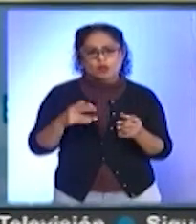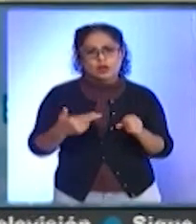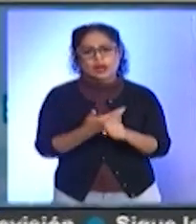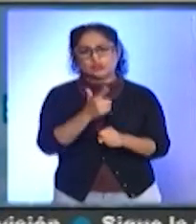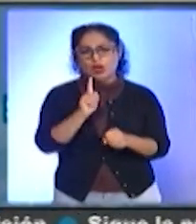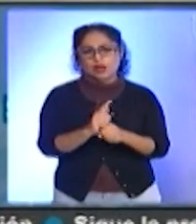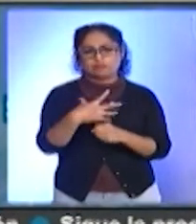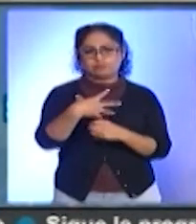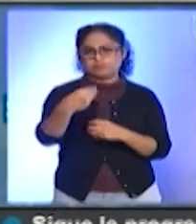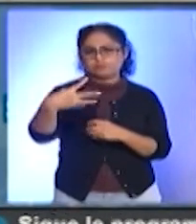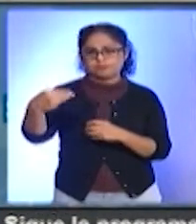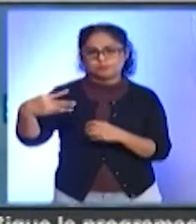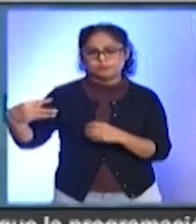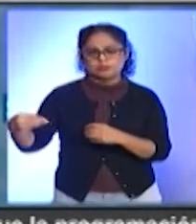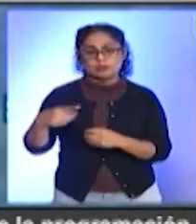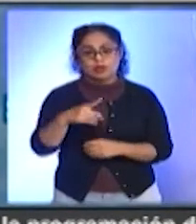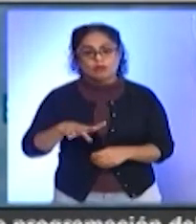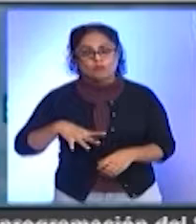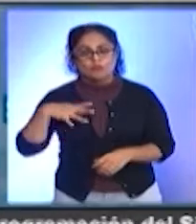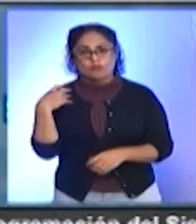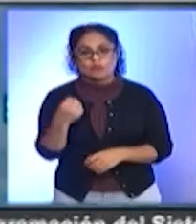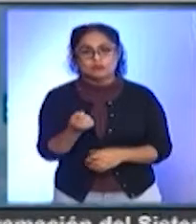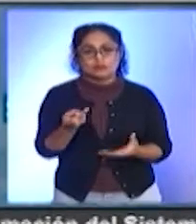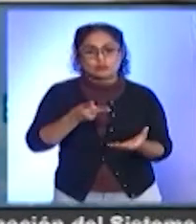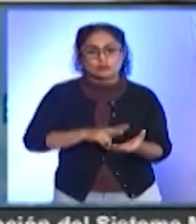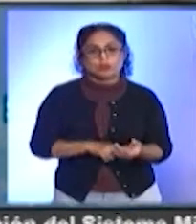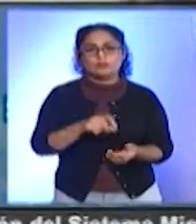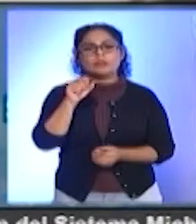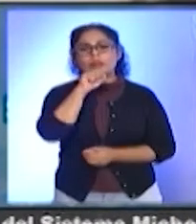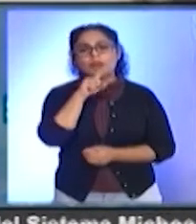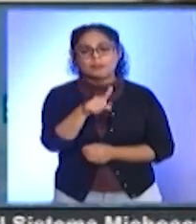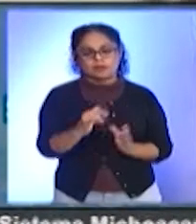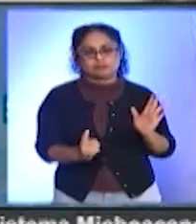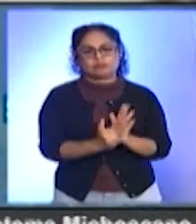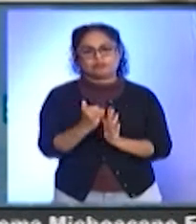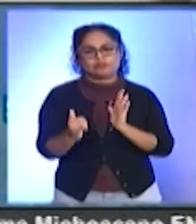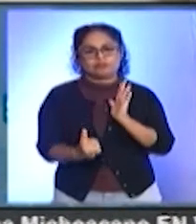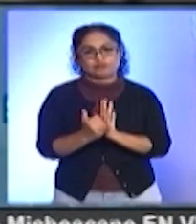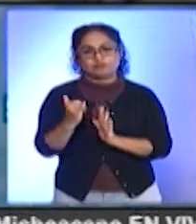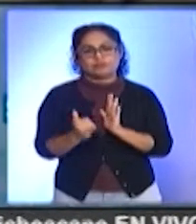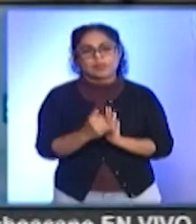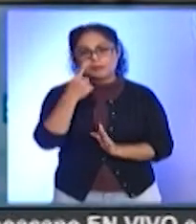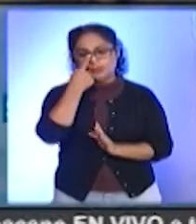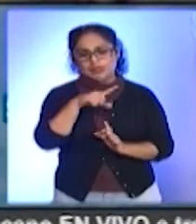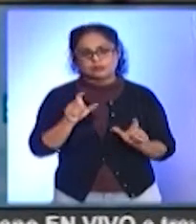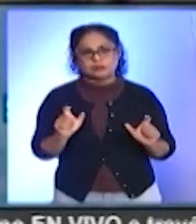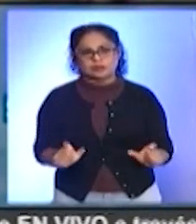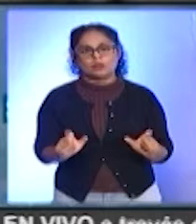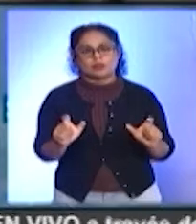nacional. Fortalecimos también la infraestructura en materia de seguridad.